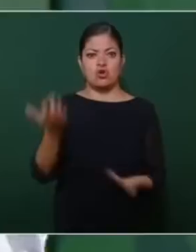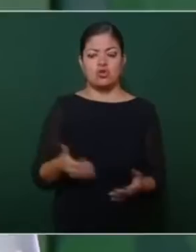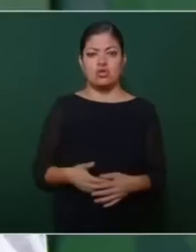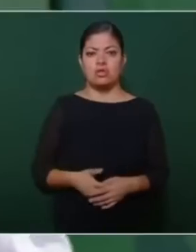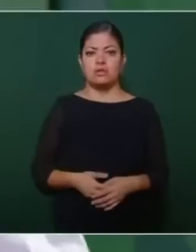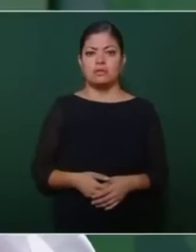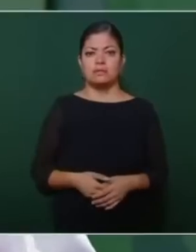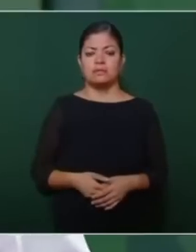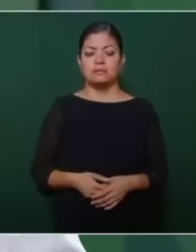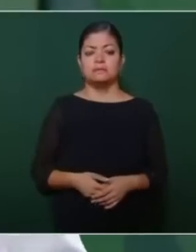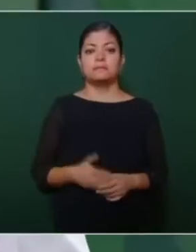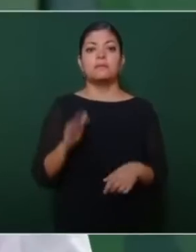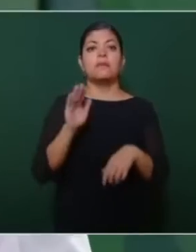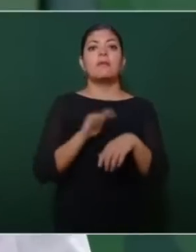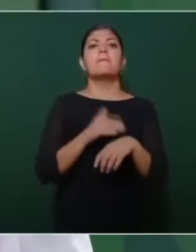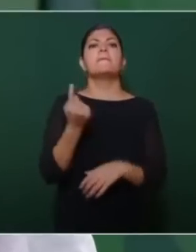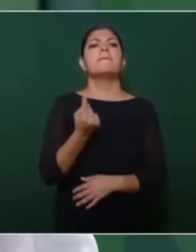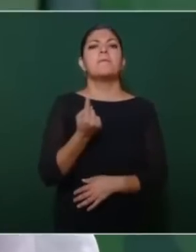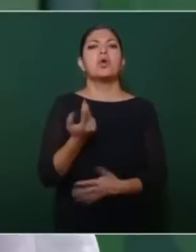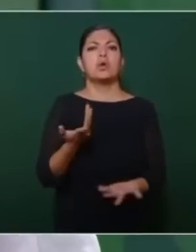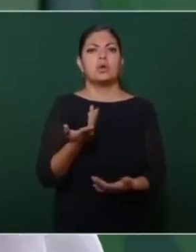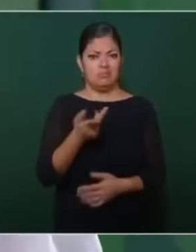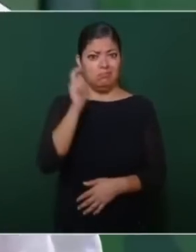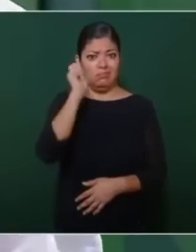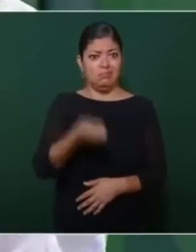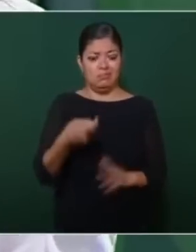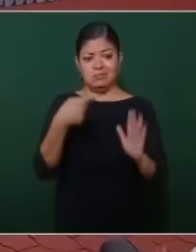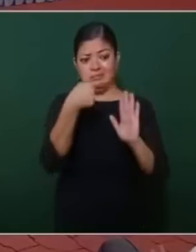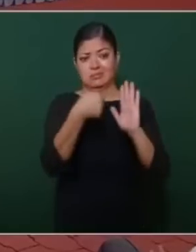porque es motivo de orgullo.